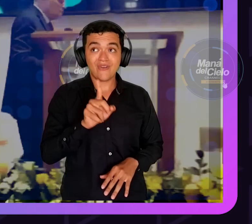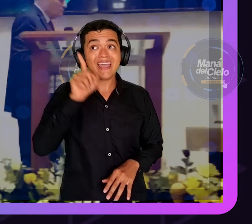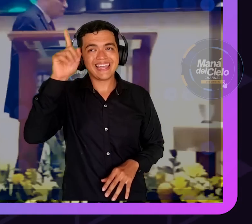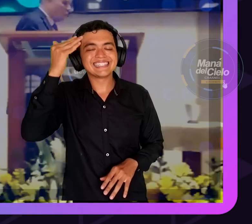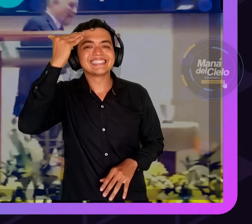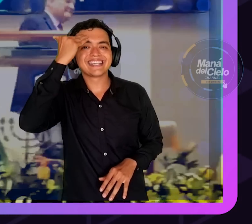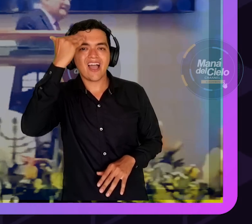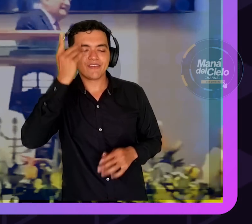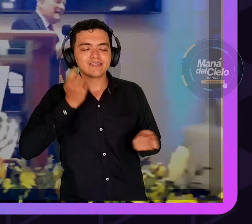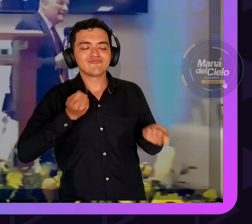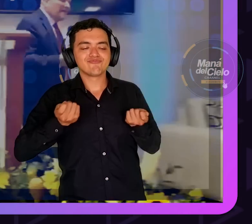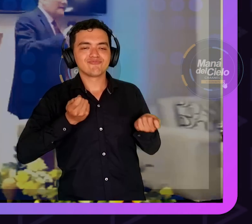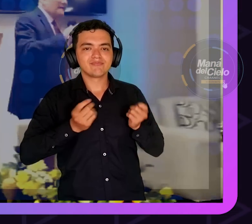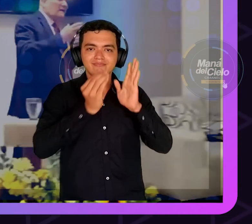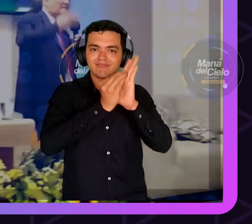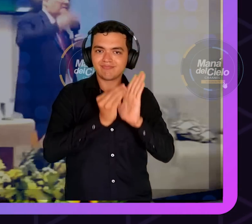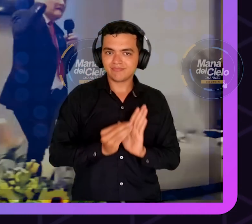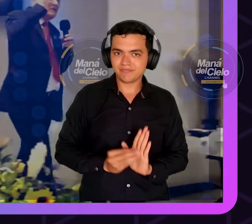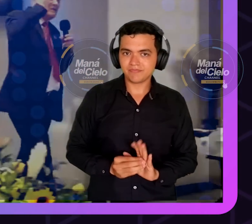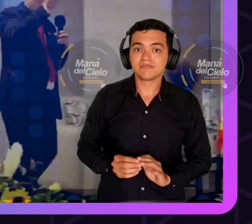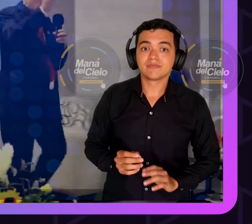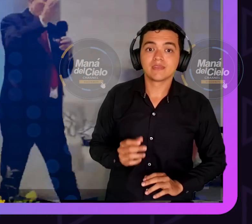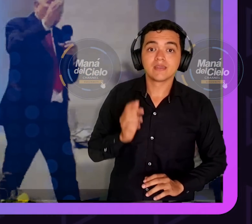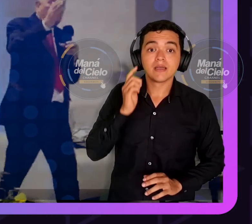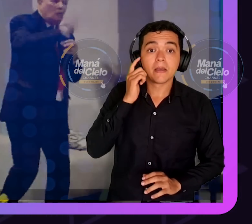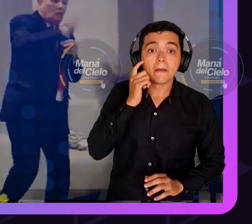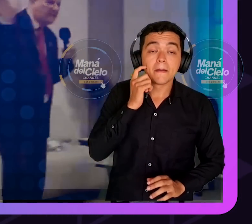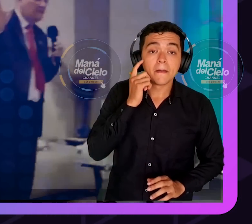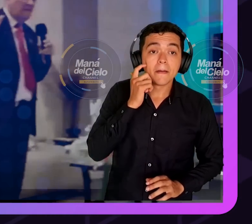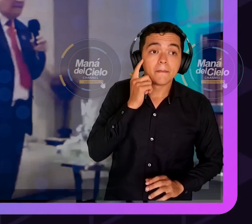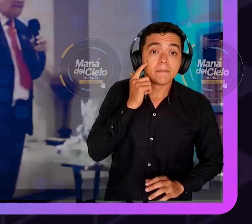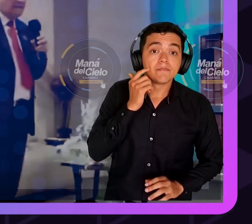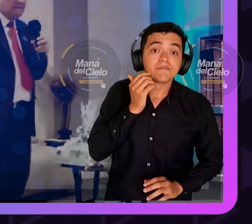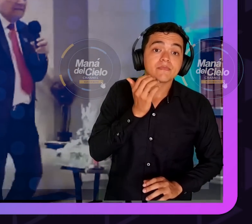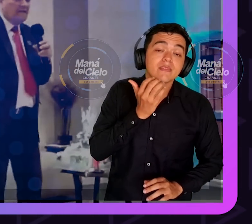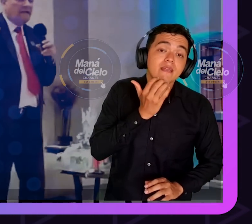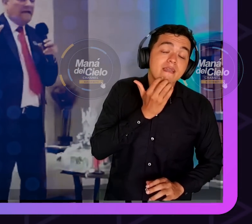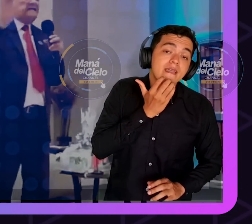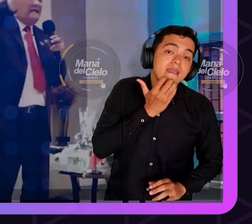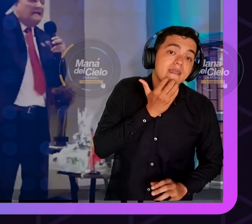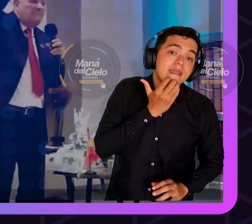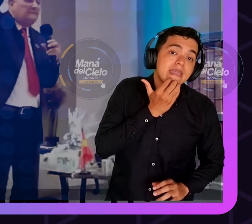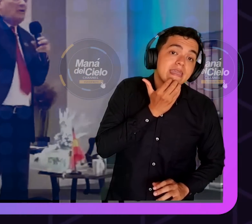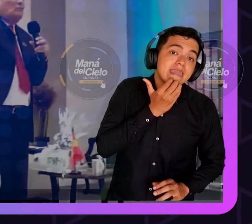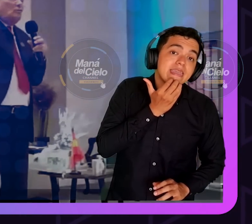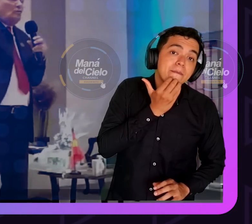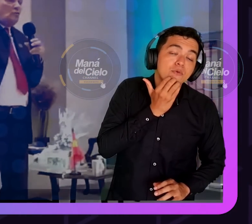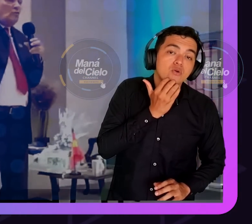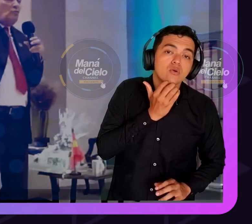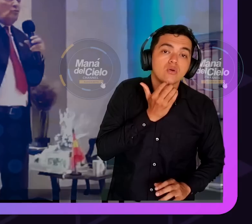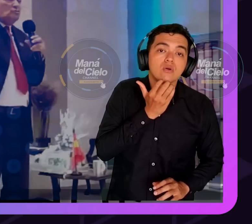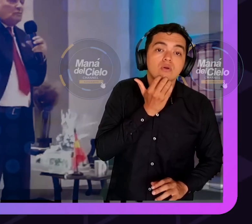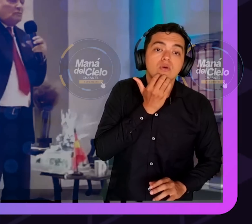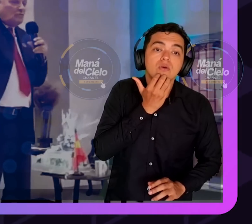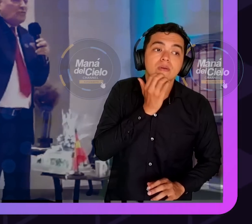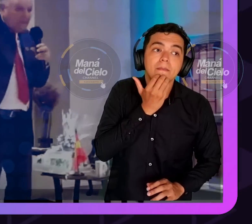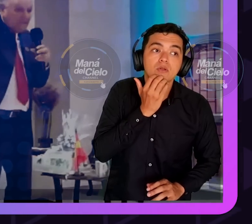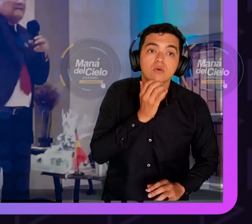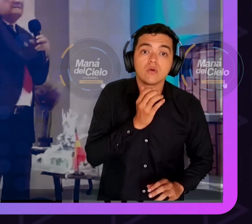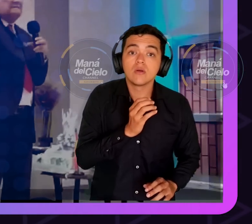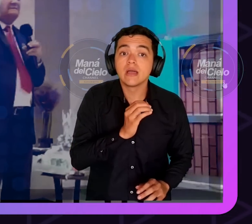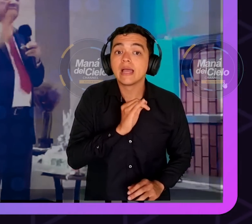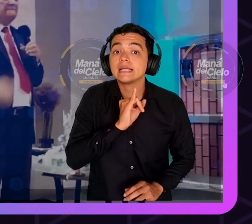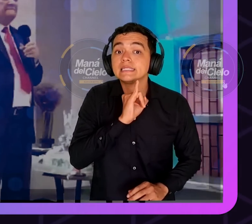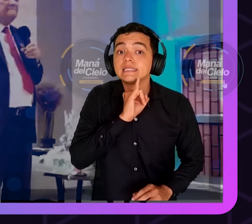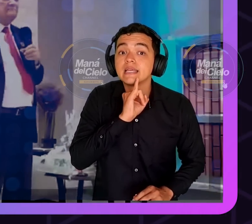Porque esa idea de que Israel es único no está en la Biblia. Esa la han inventado los, los semitas